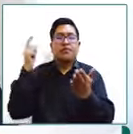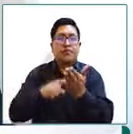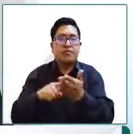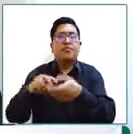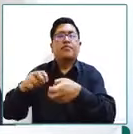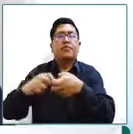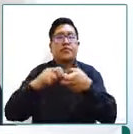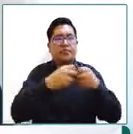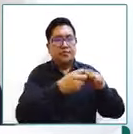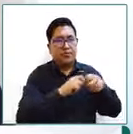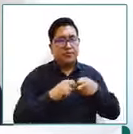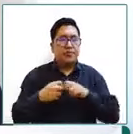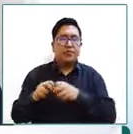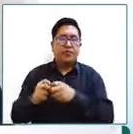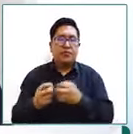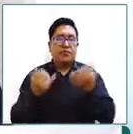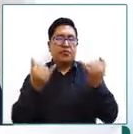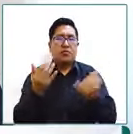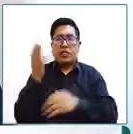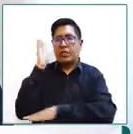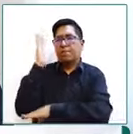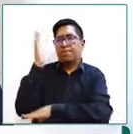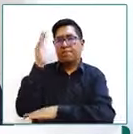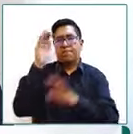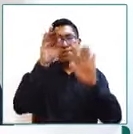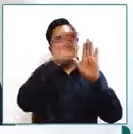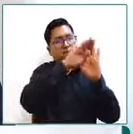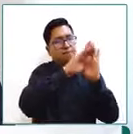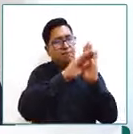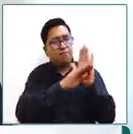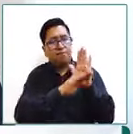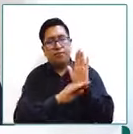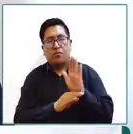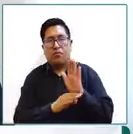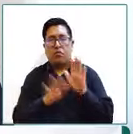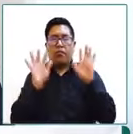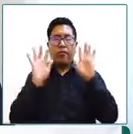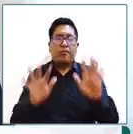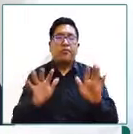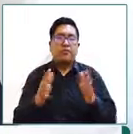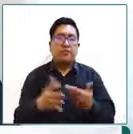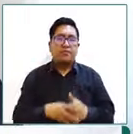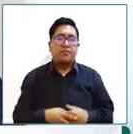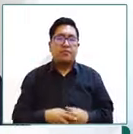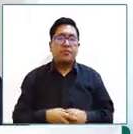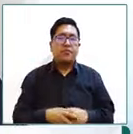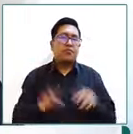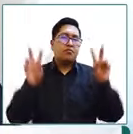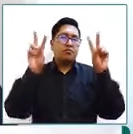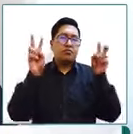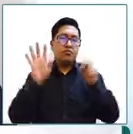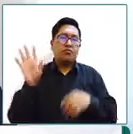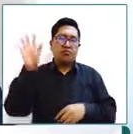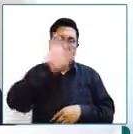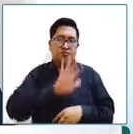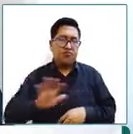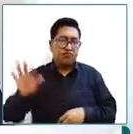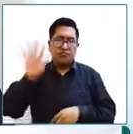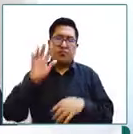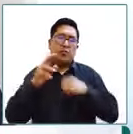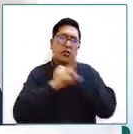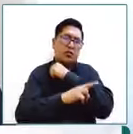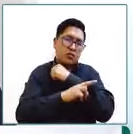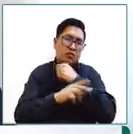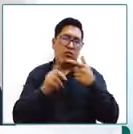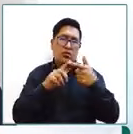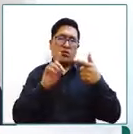insuficiencias que acabamos de ver en los diferentes niveles de la institucionalidad ya sea nacional